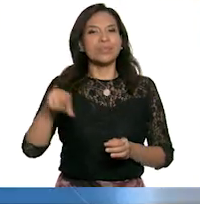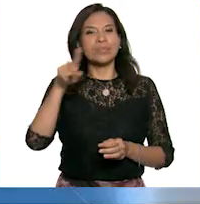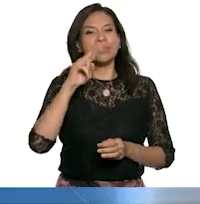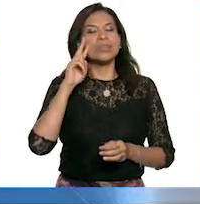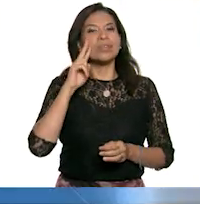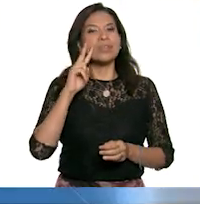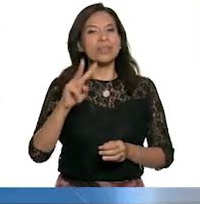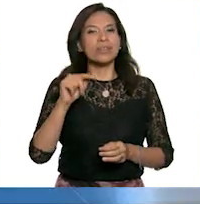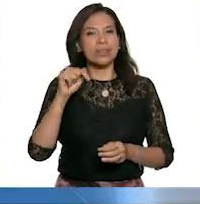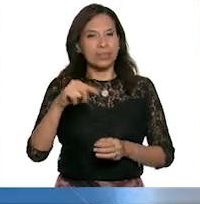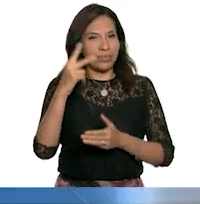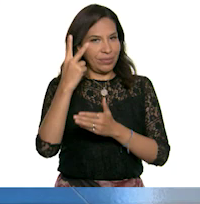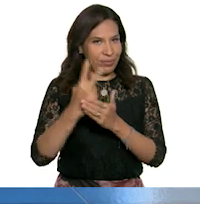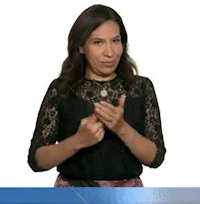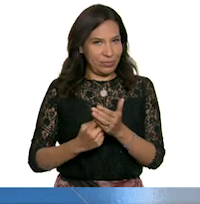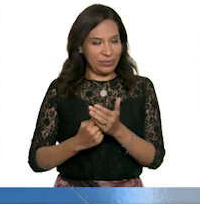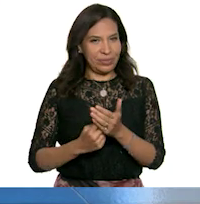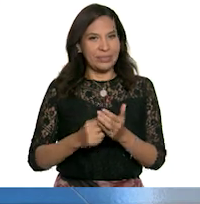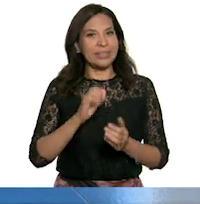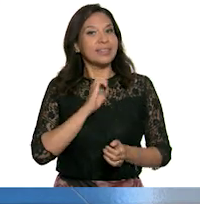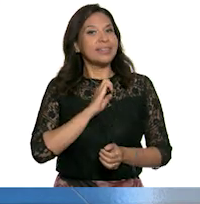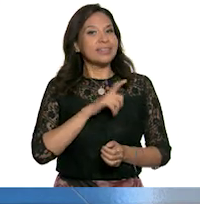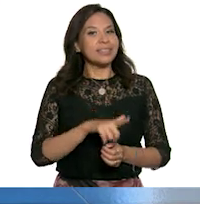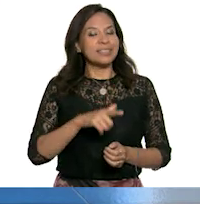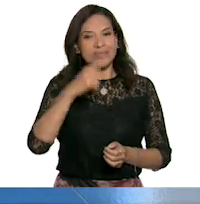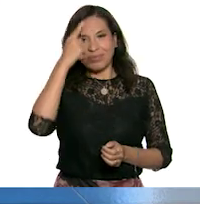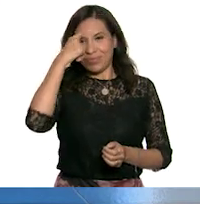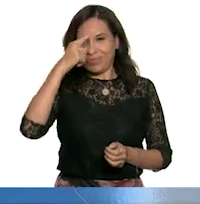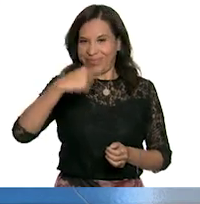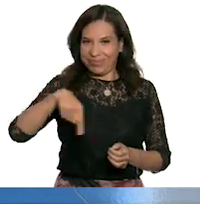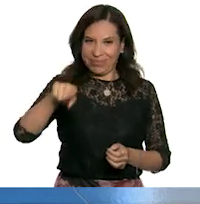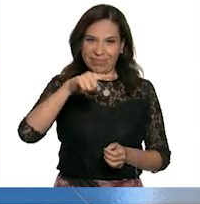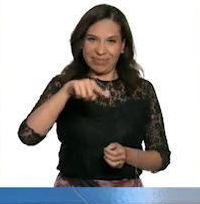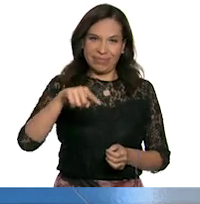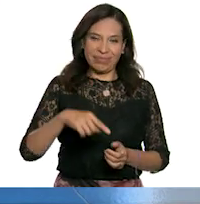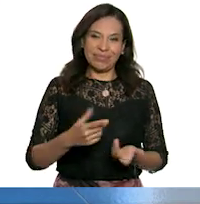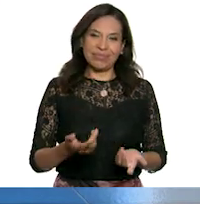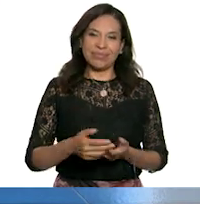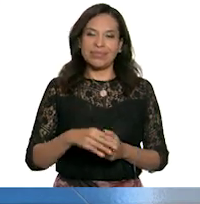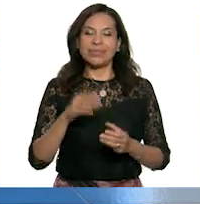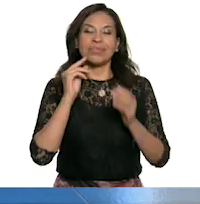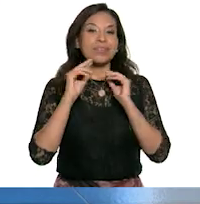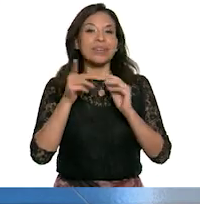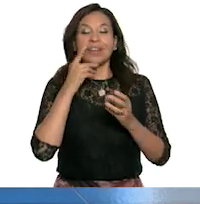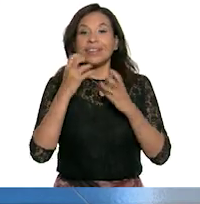sintonizando este programa especialmente hecho para ustedes. ¡Pum!